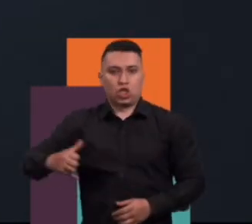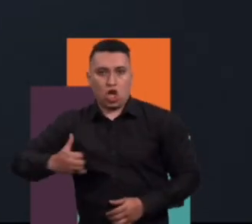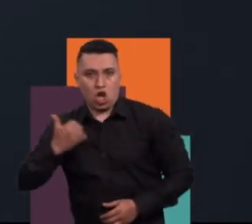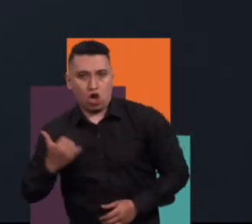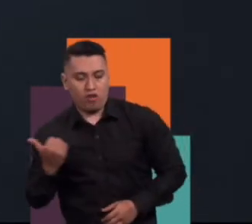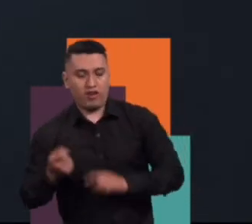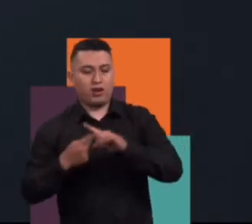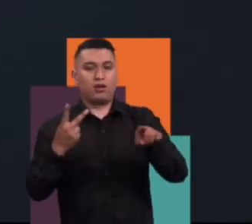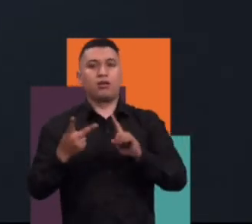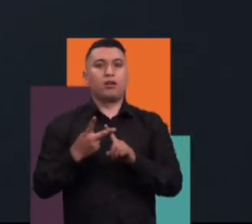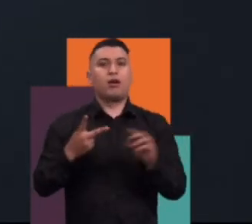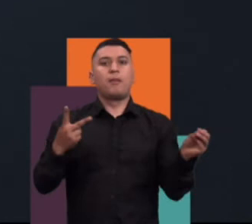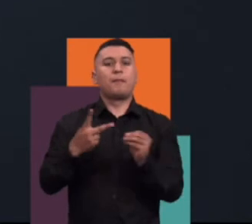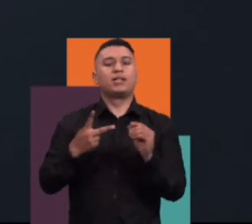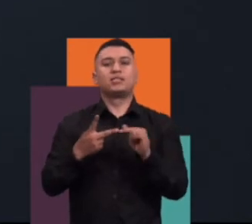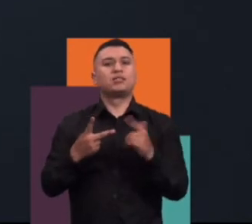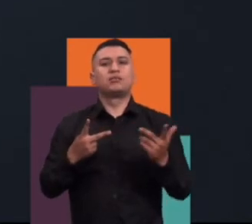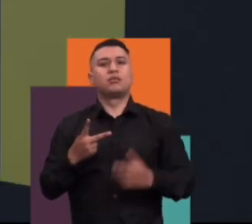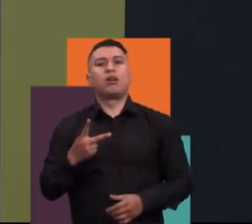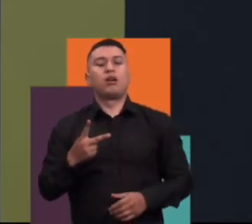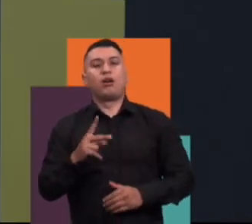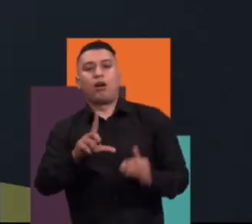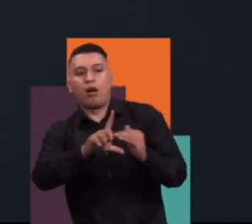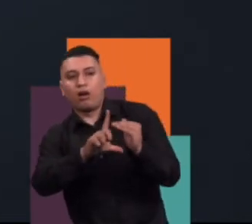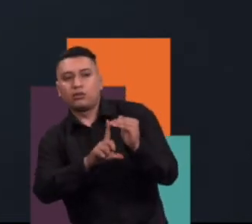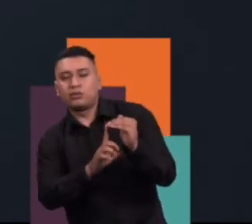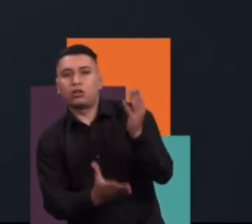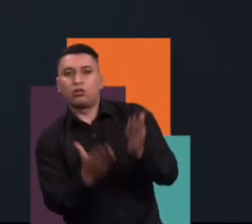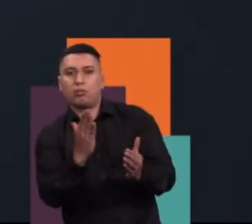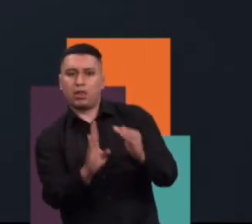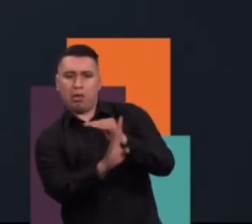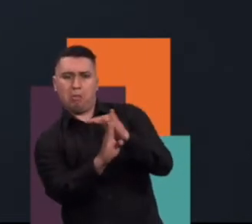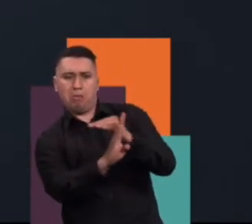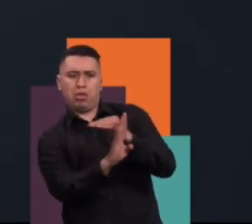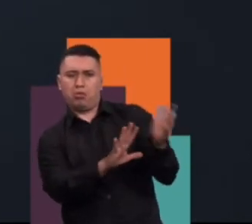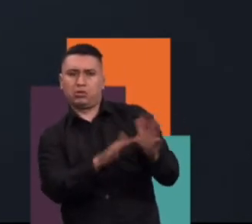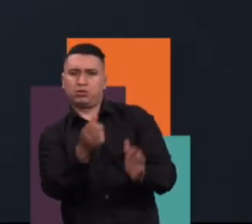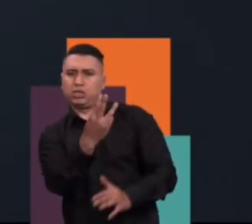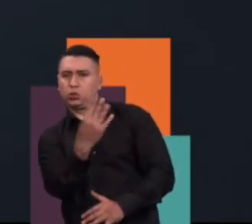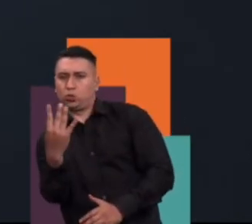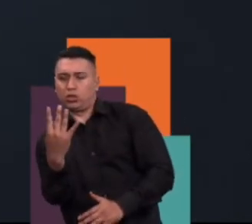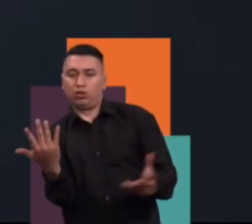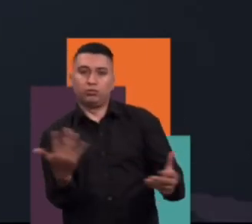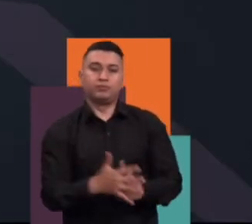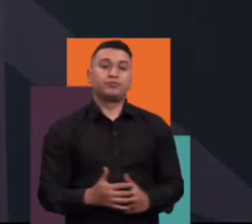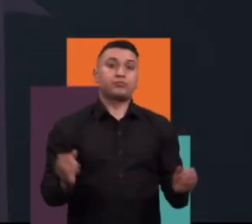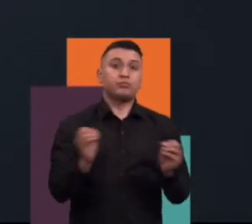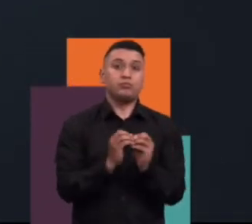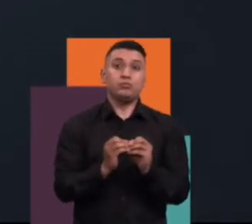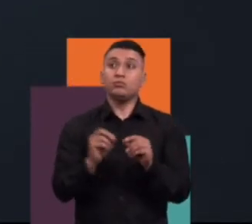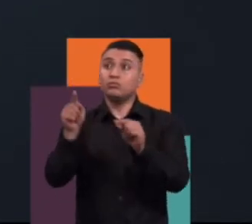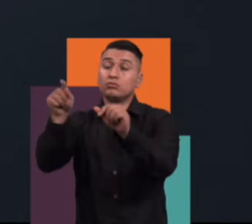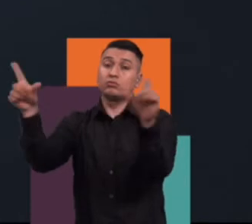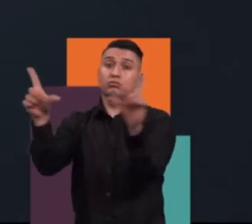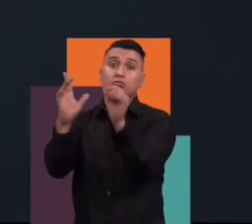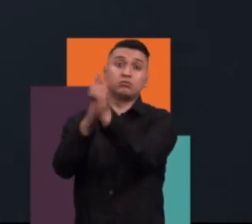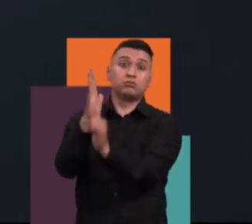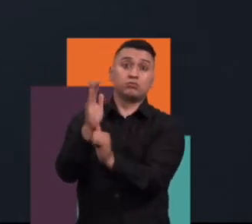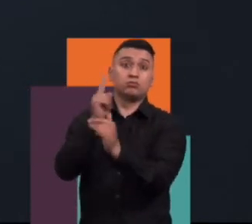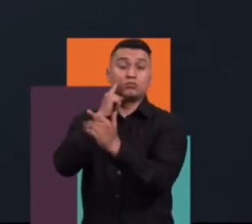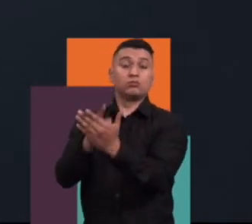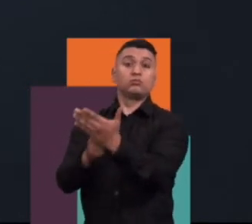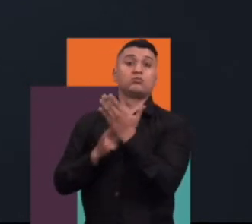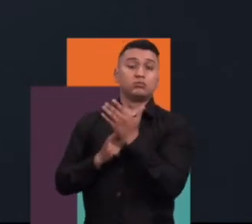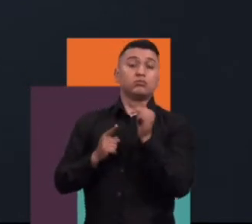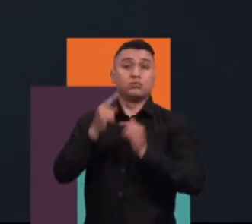singularmente también estos programas de, entre comillas, ponerlo de aventura, se